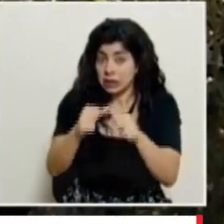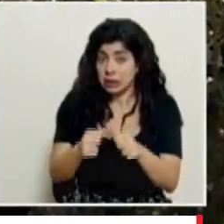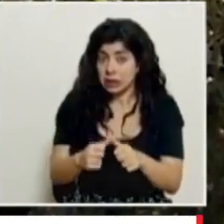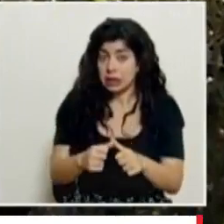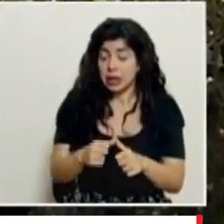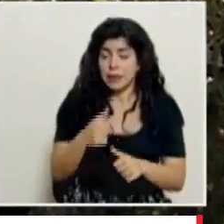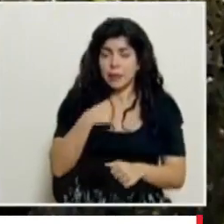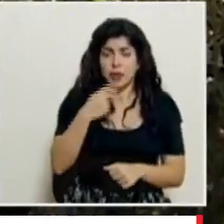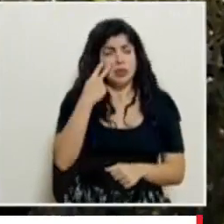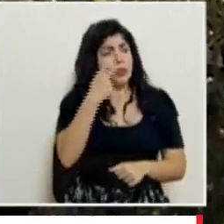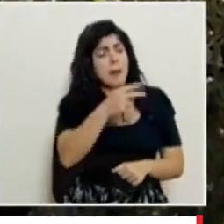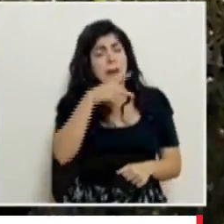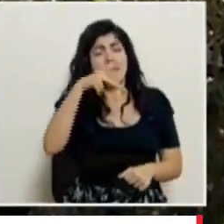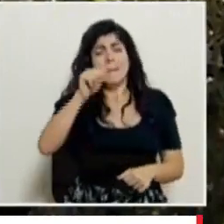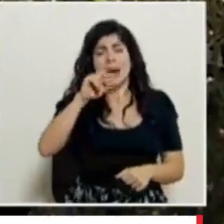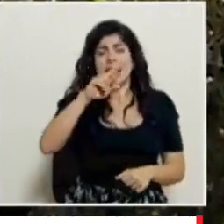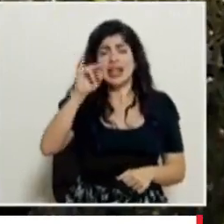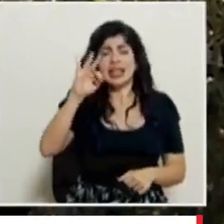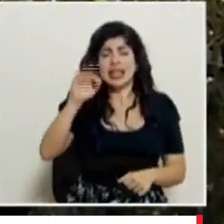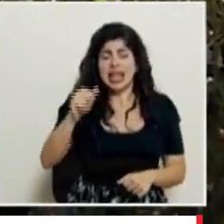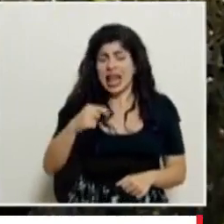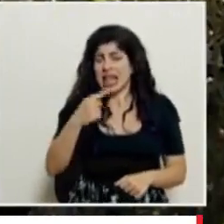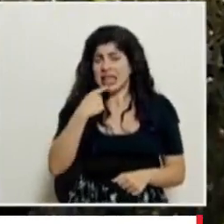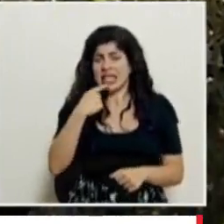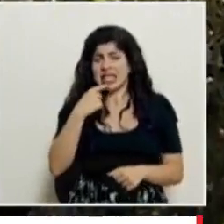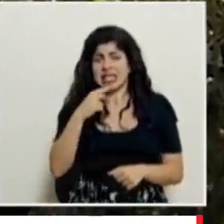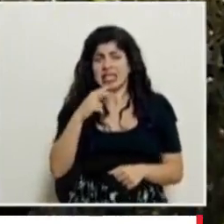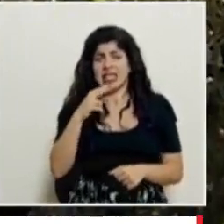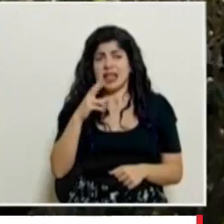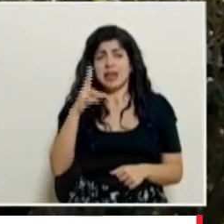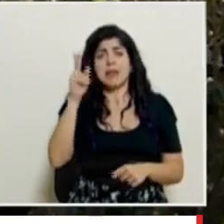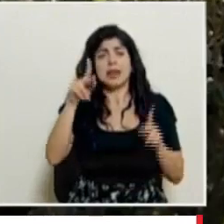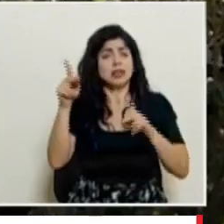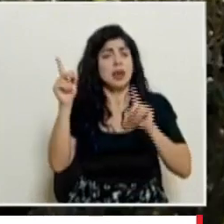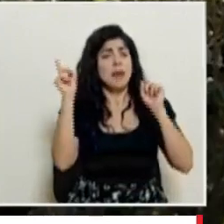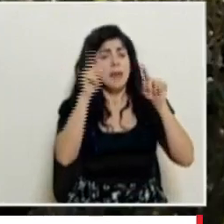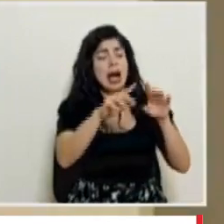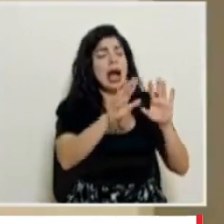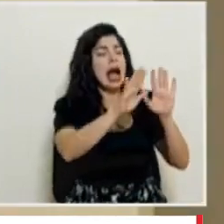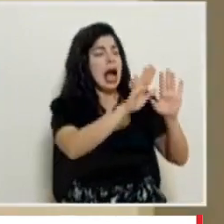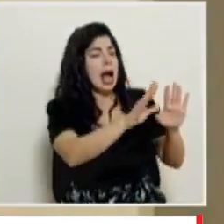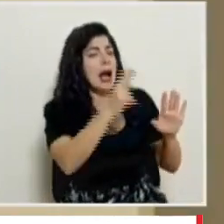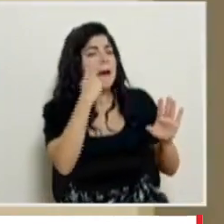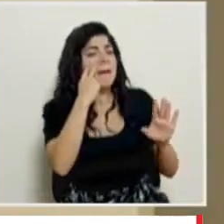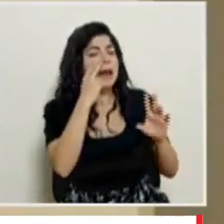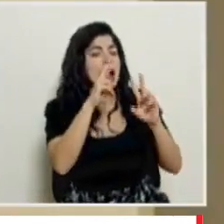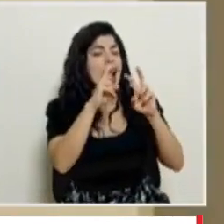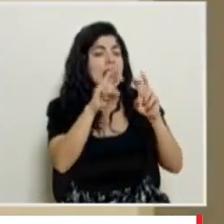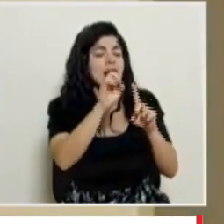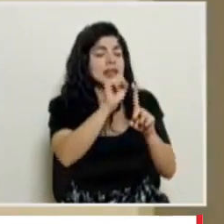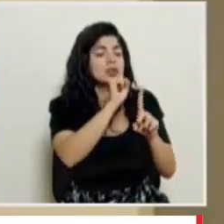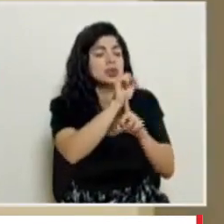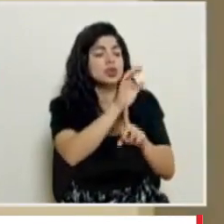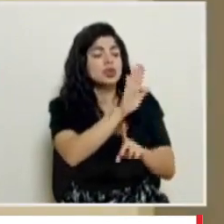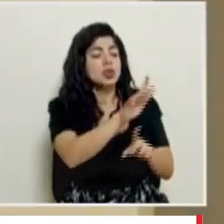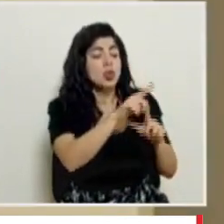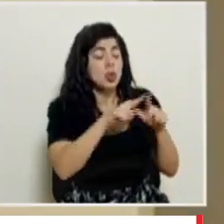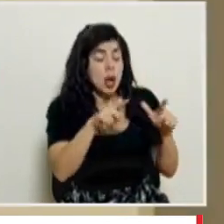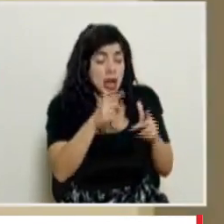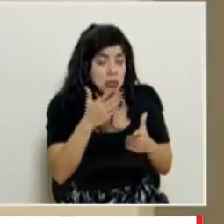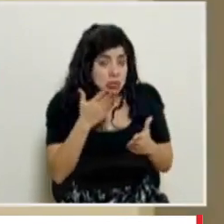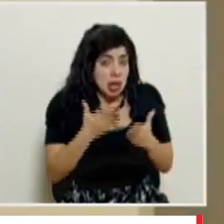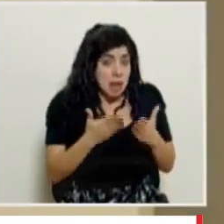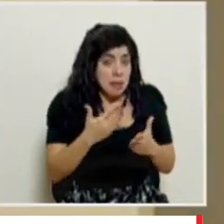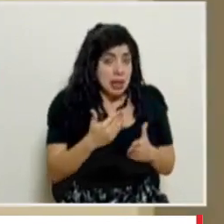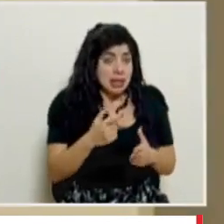entendemos que en el caso de Parrita están diciéndole a la gente que se acerque a la clínica hay que analizar el caso específicamente en el área de salud pueden haber